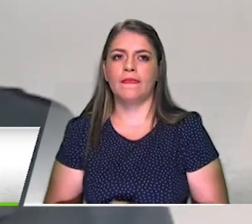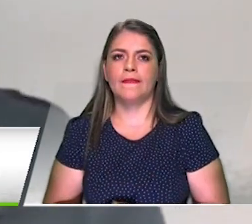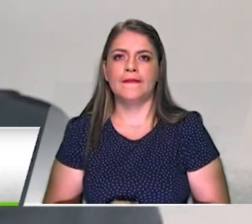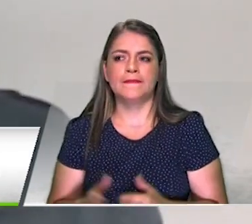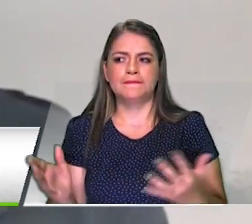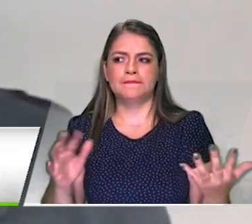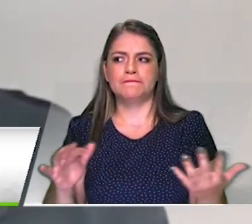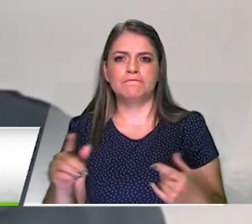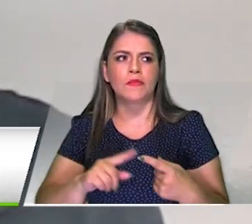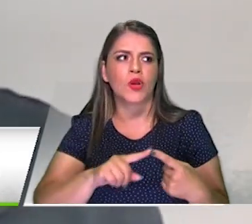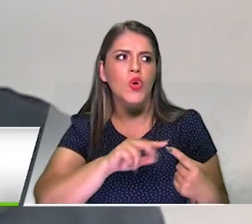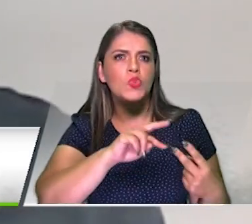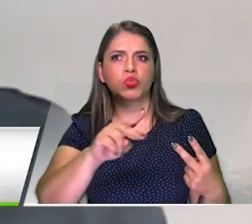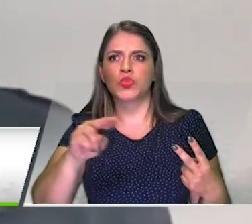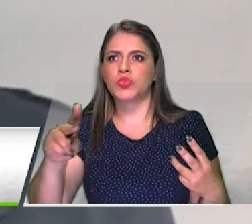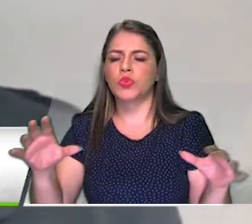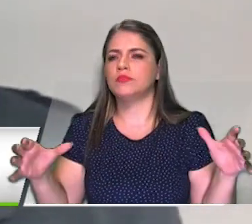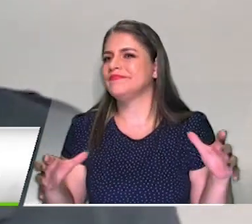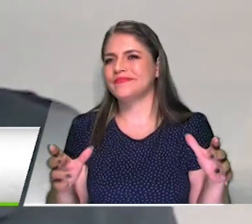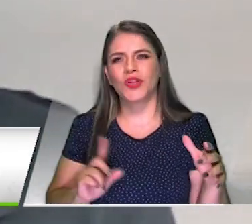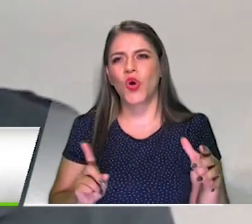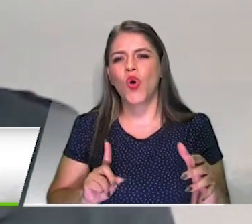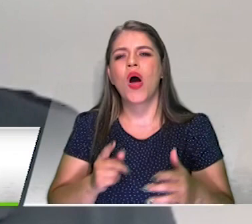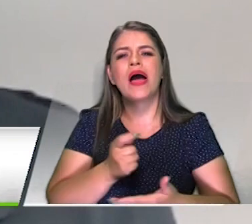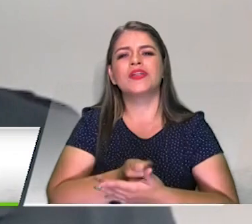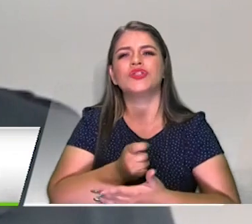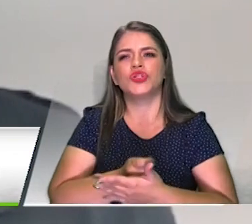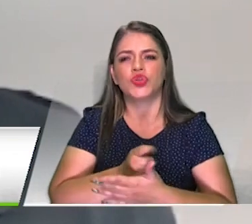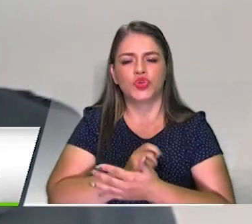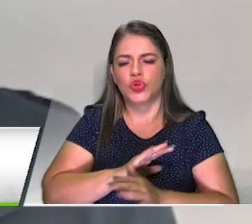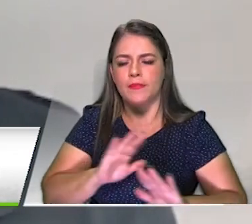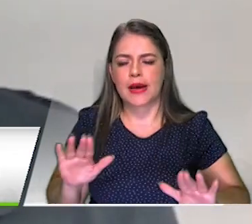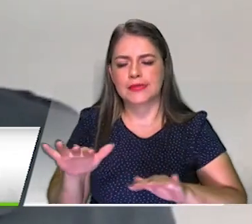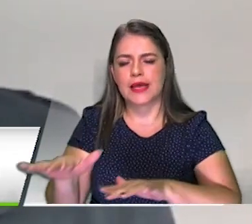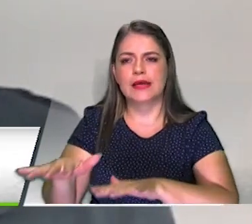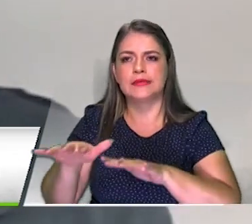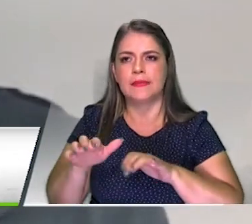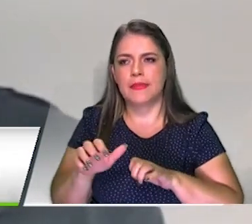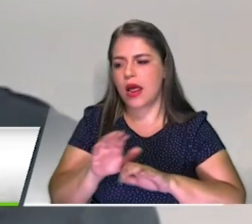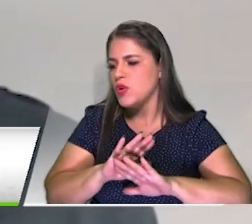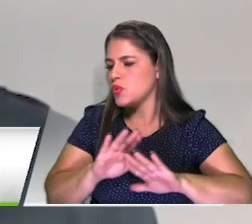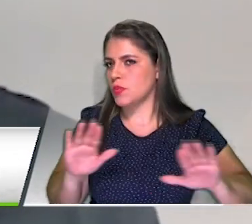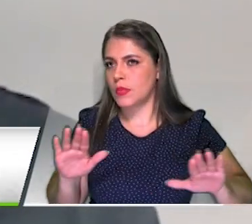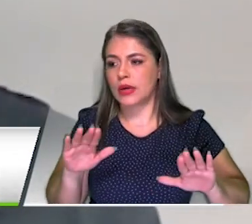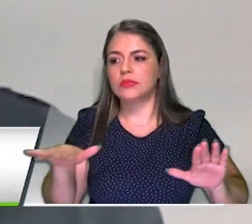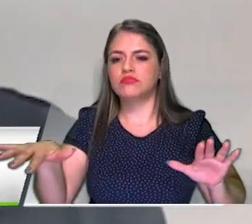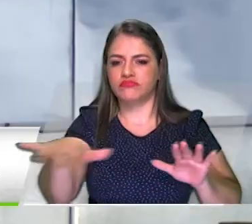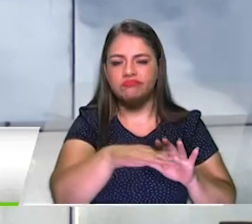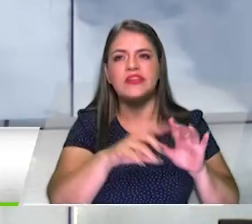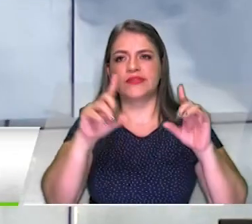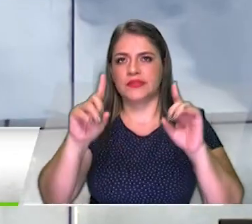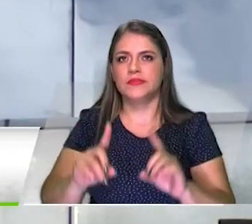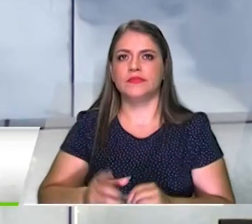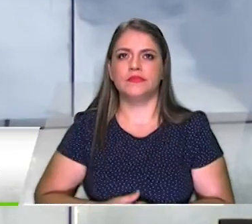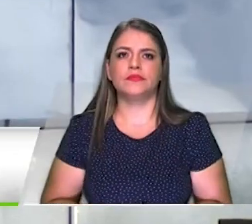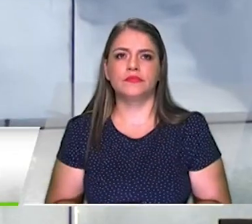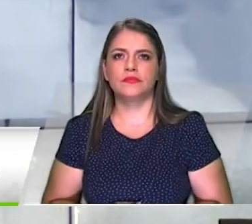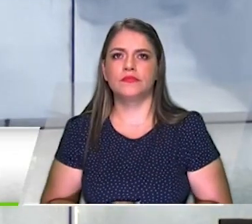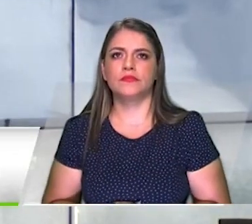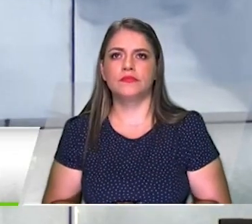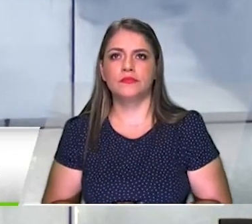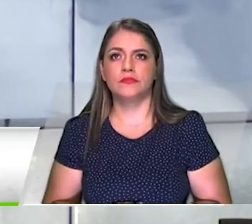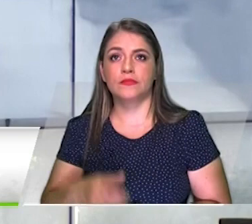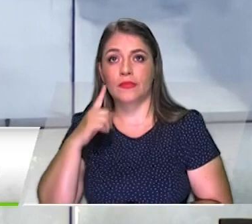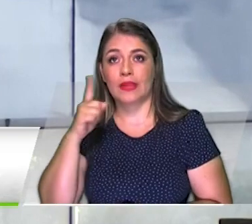tipo de consideraciones. Son los accionistas en su asamblea los que van a tomar esas decisiones. Recordemos que el grupo